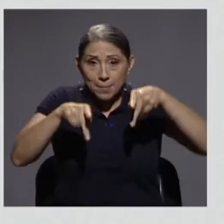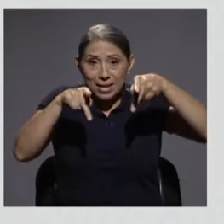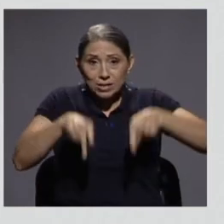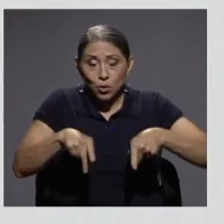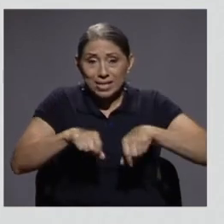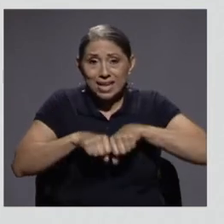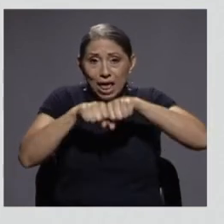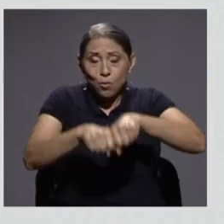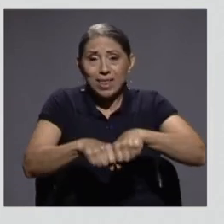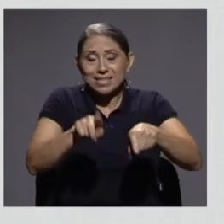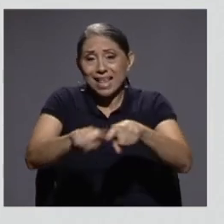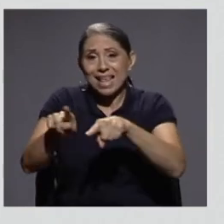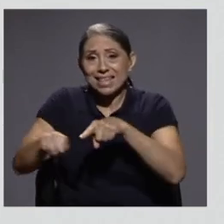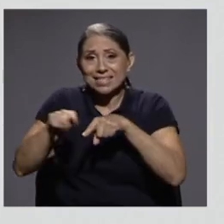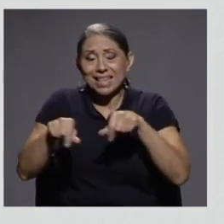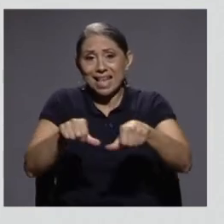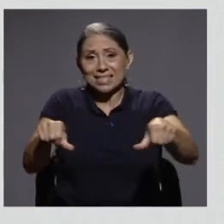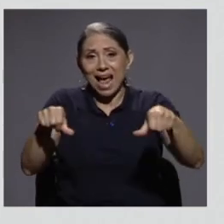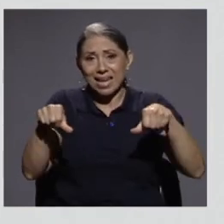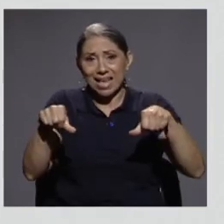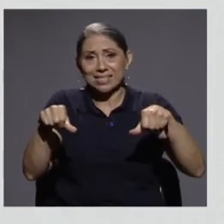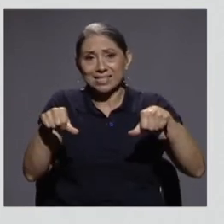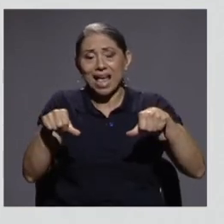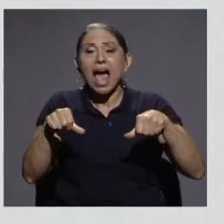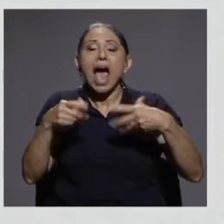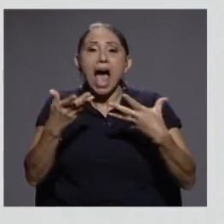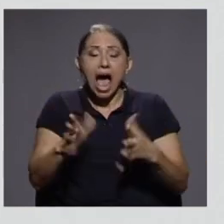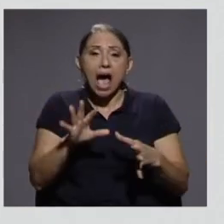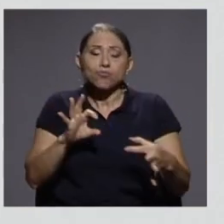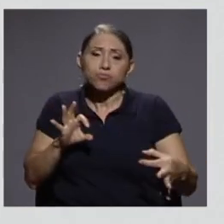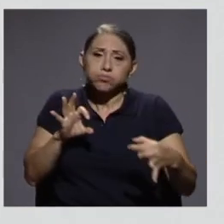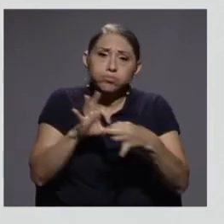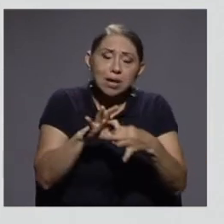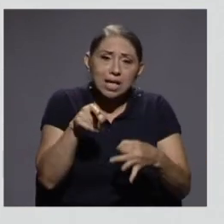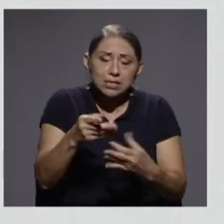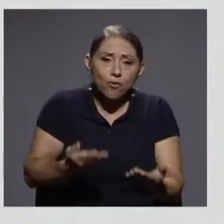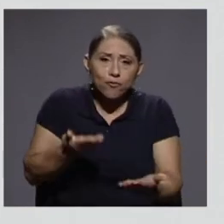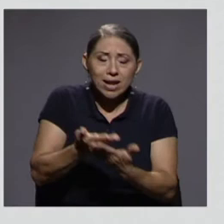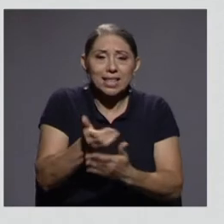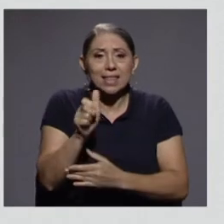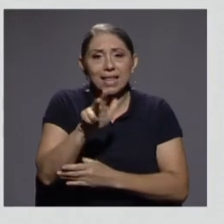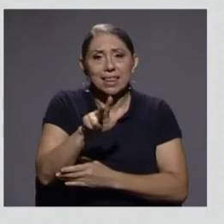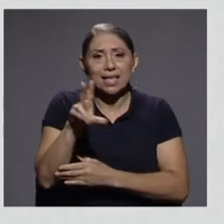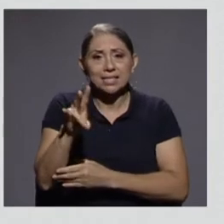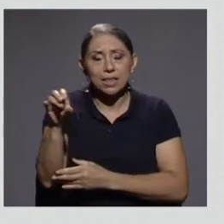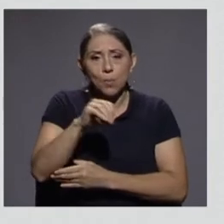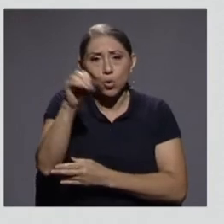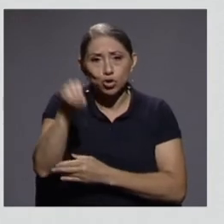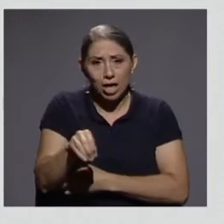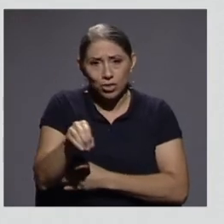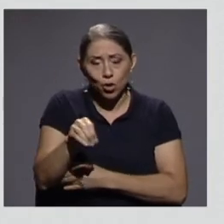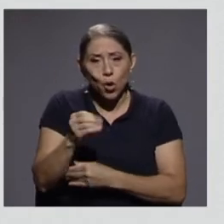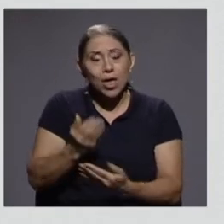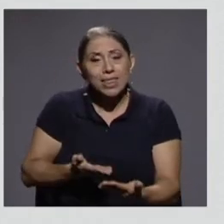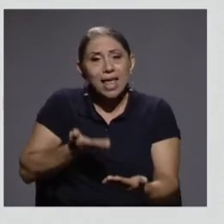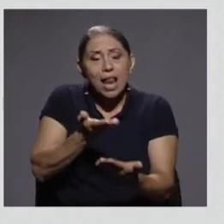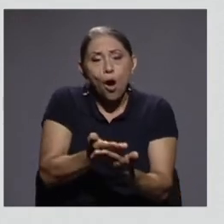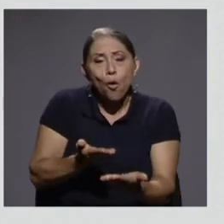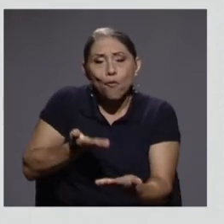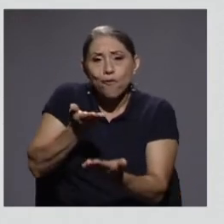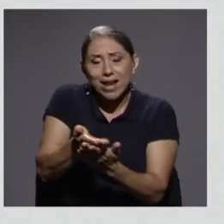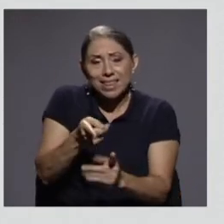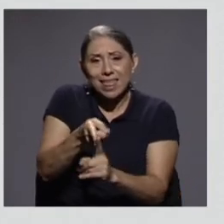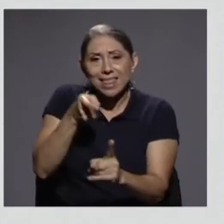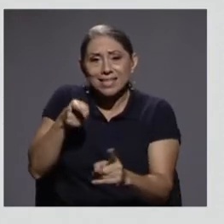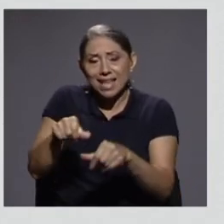distintas áreas ha obedecido un poco a esta oferta. El 37% de la oferta viene, son de áreas de